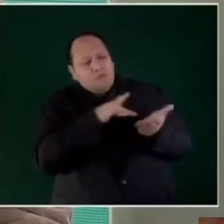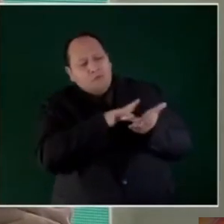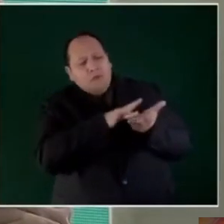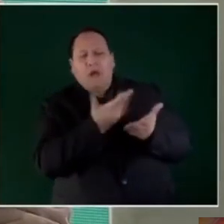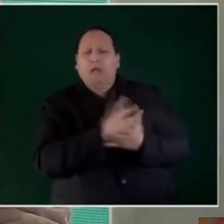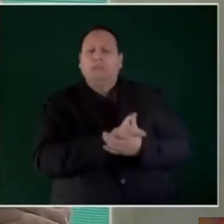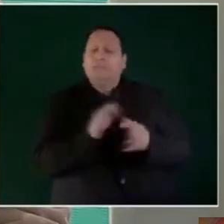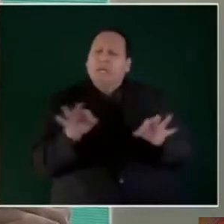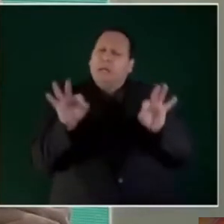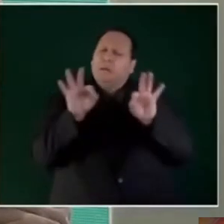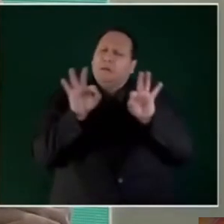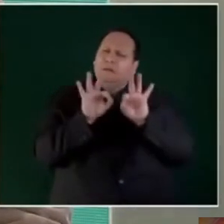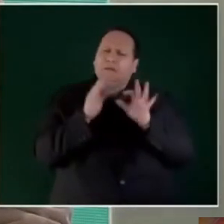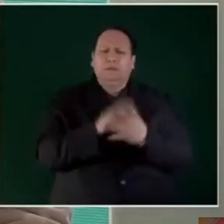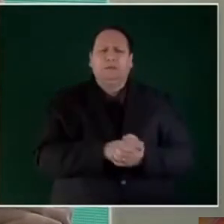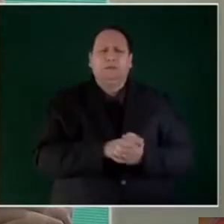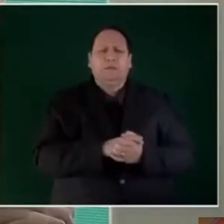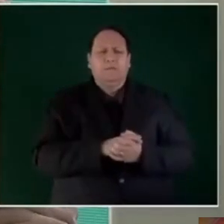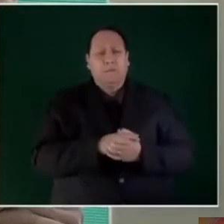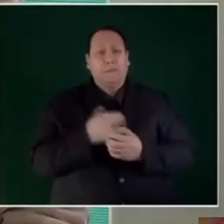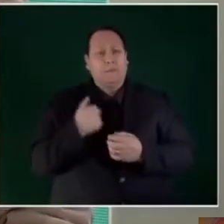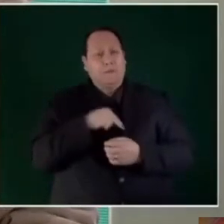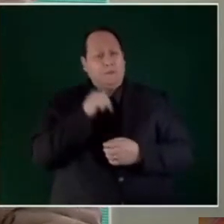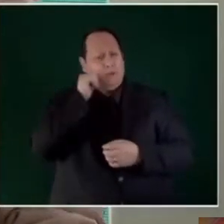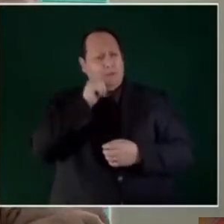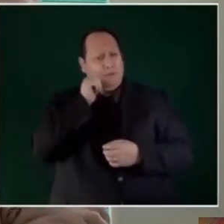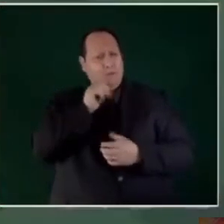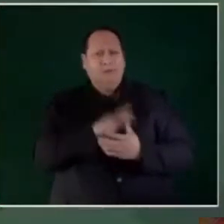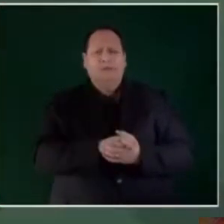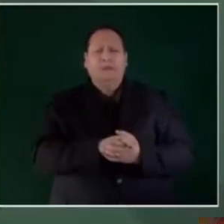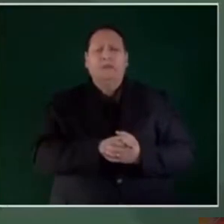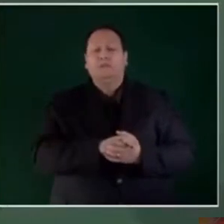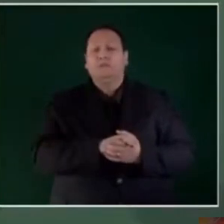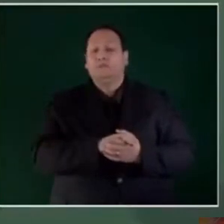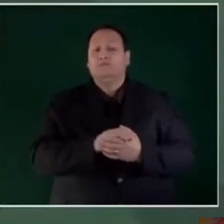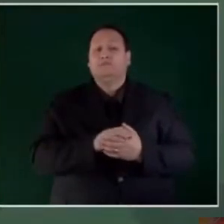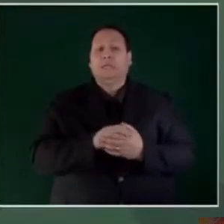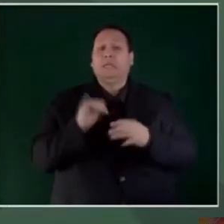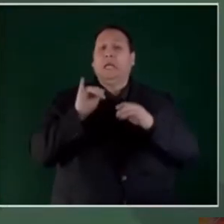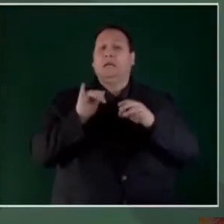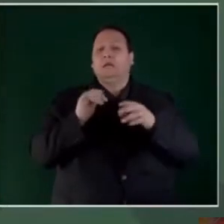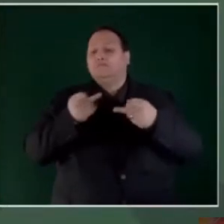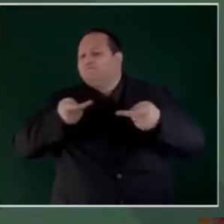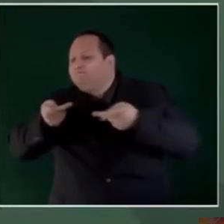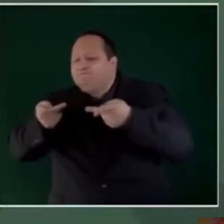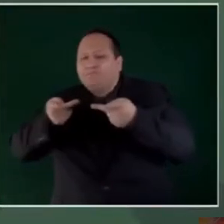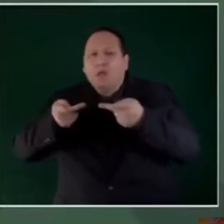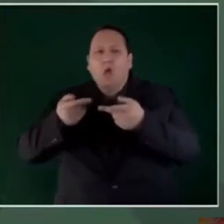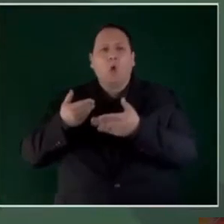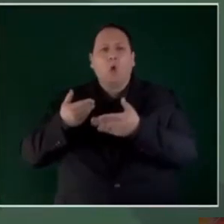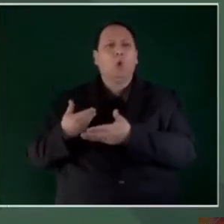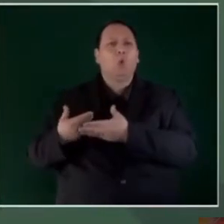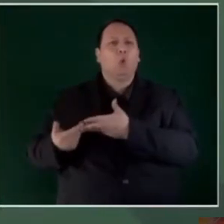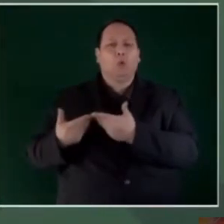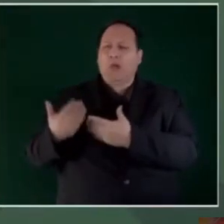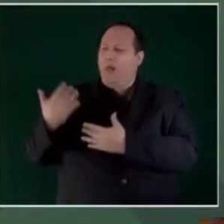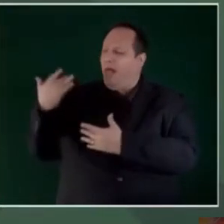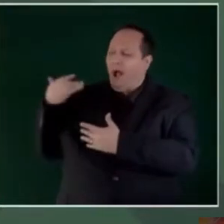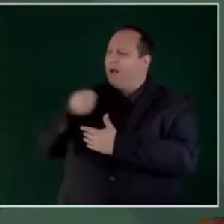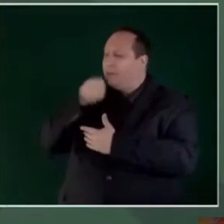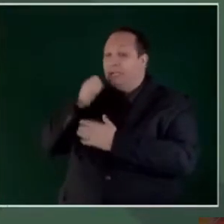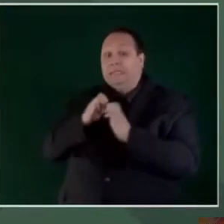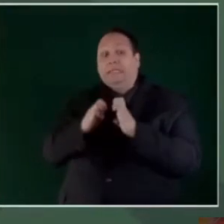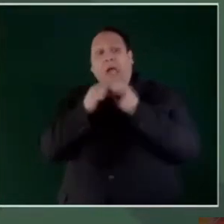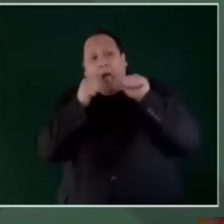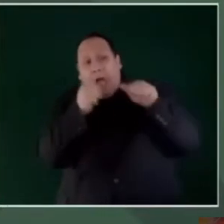siempre actualizado el plan para atender